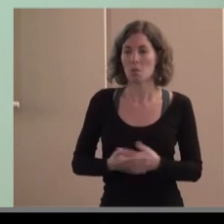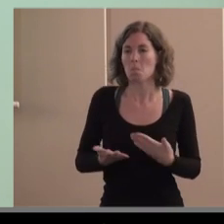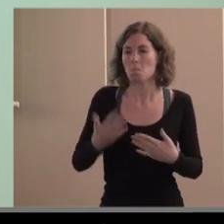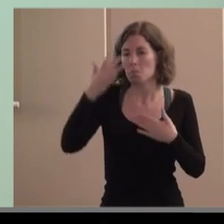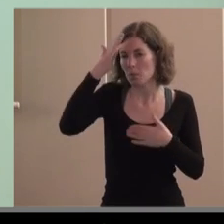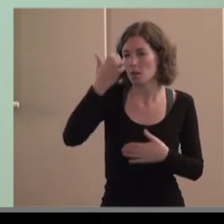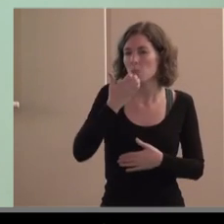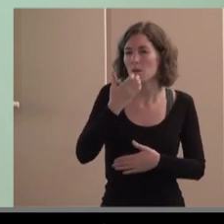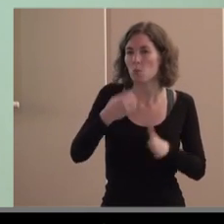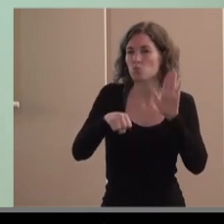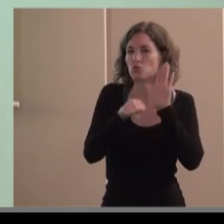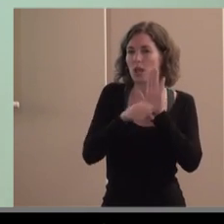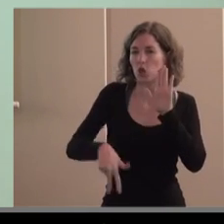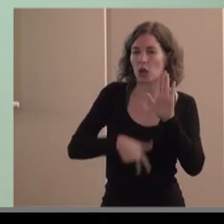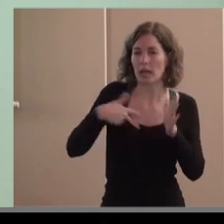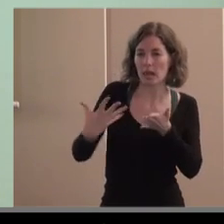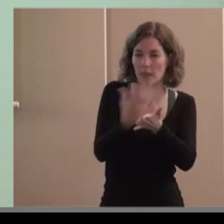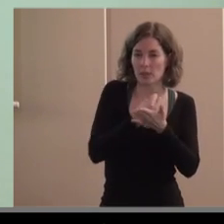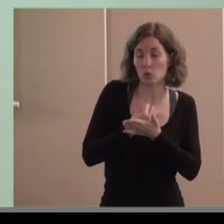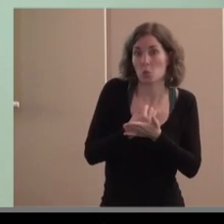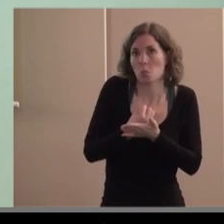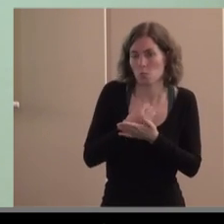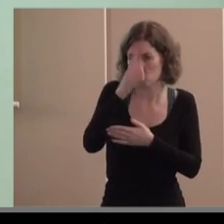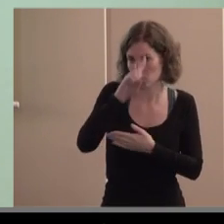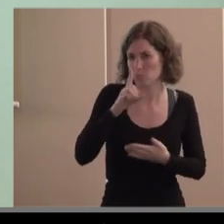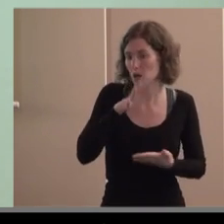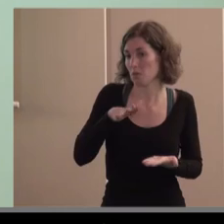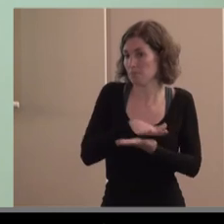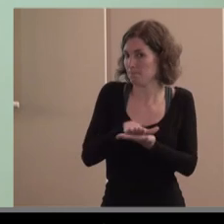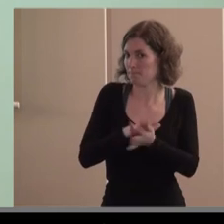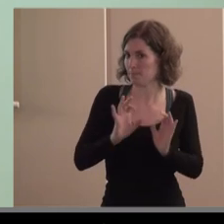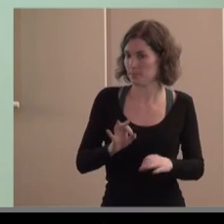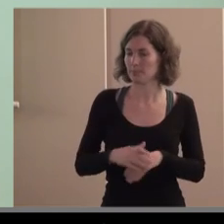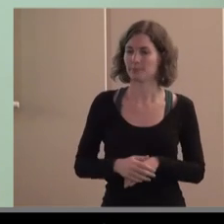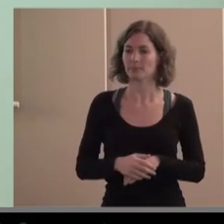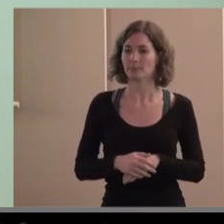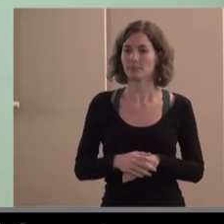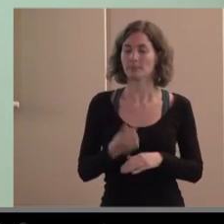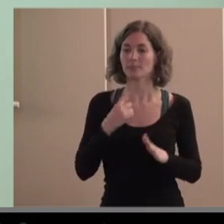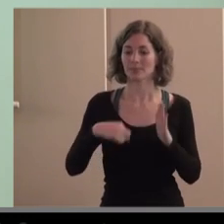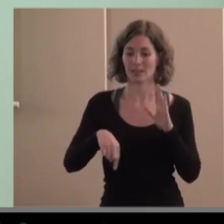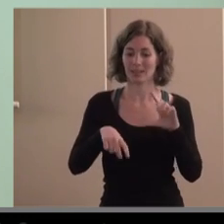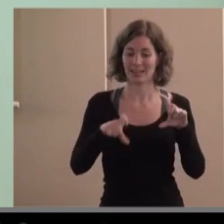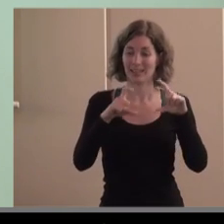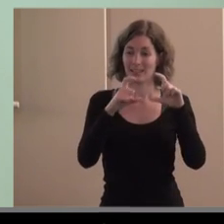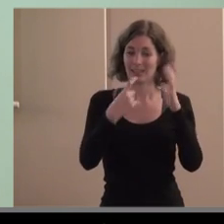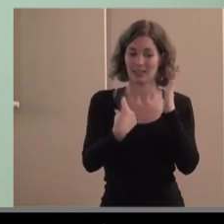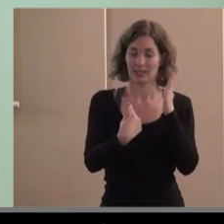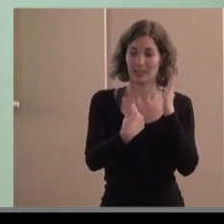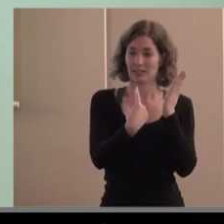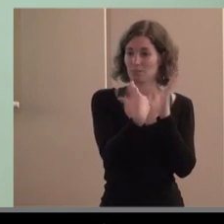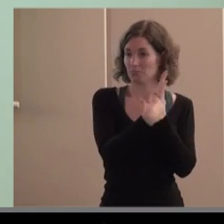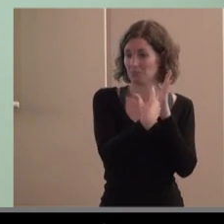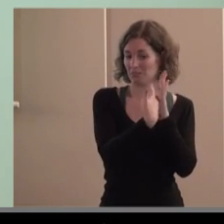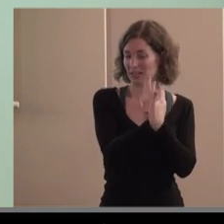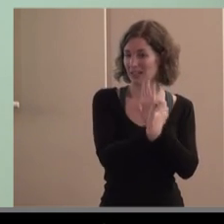certificación un sello general bueno es un debate que está encima de la mesa cláusulas sociales para qué queremos todo esto porque estamos convencidos que cuando de la